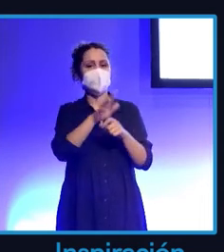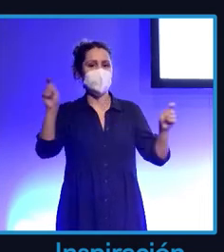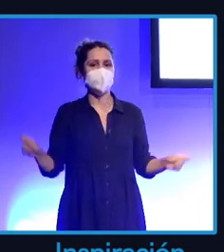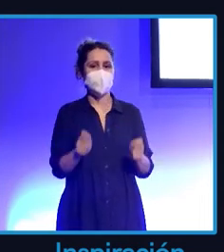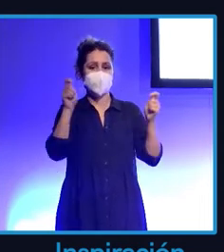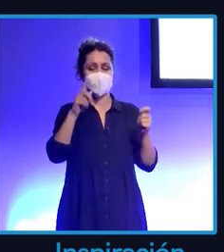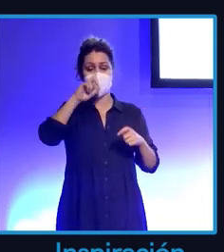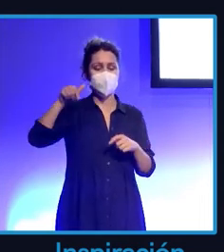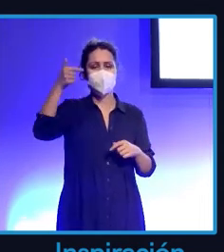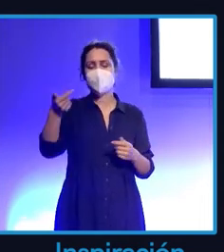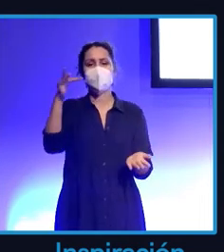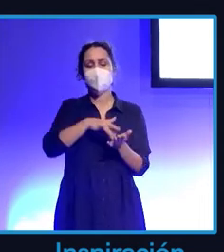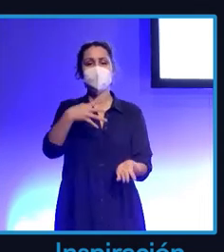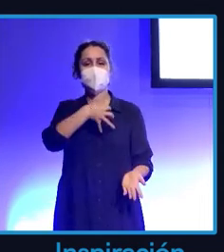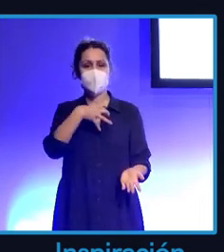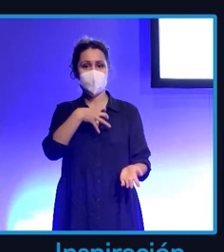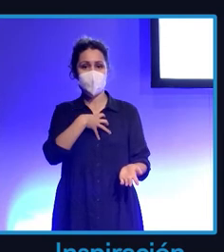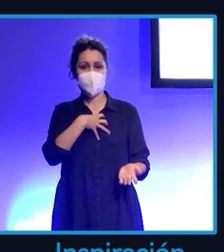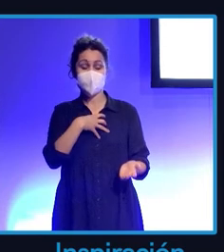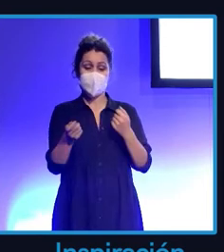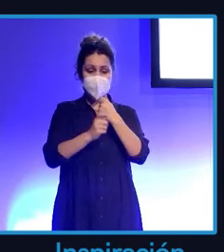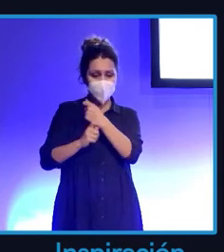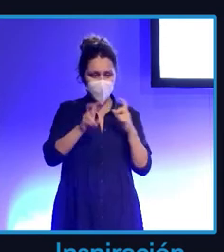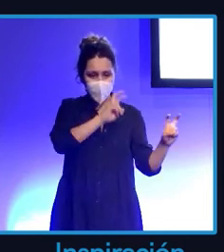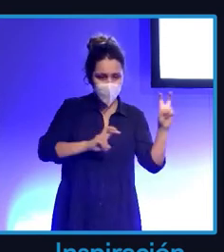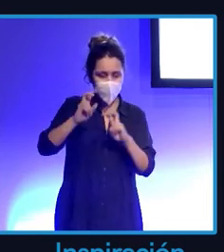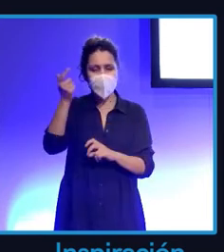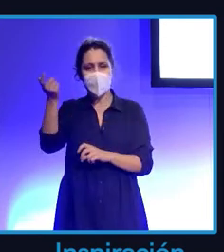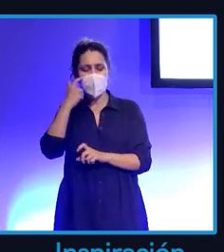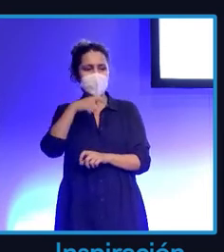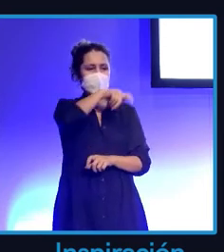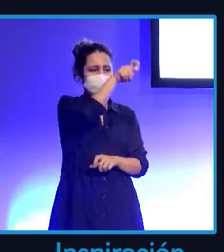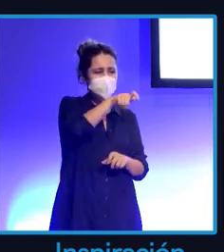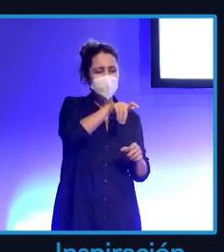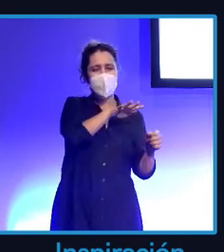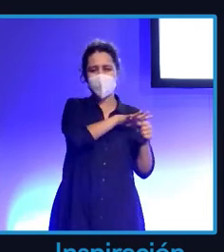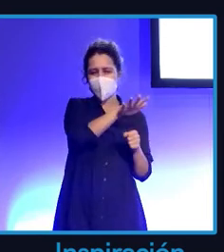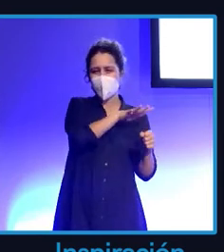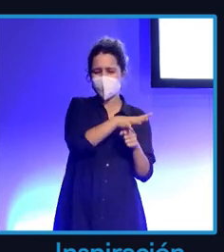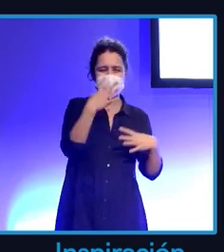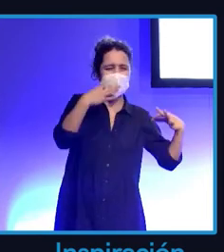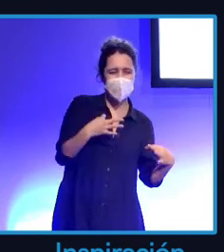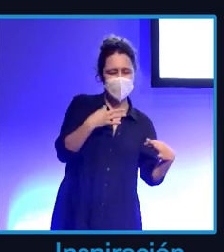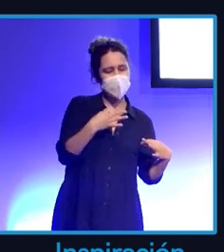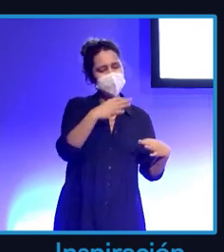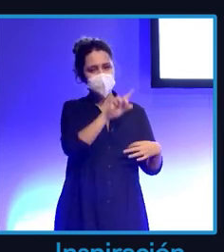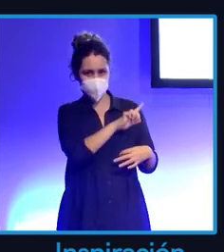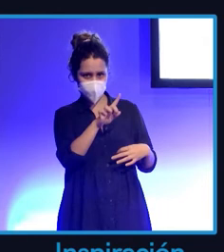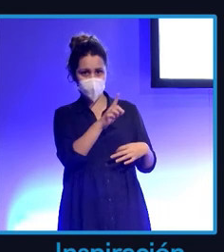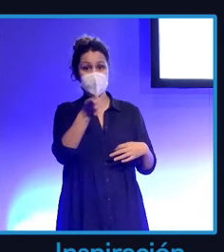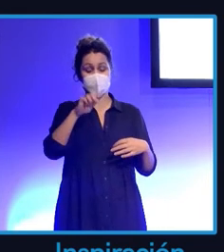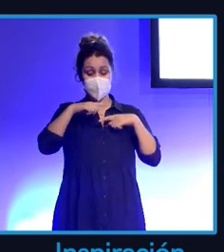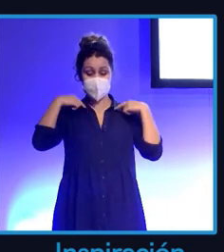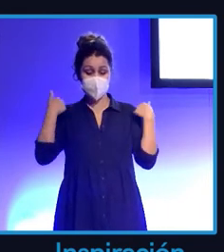Tenemos que profesionalizar la estrategia, saber quién está haciendo intrusismo, quién es un intruso en nuestra profesión y saber que el valor de nuestra